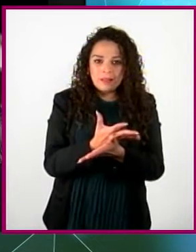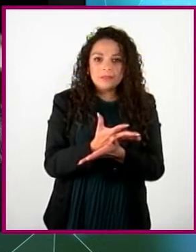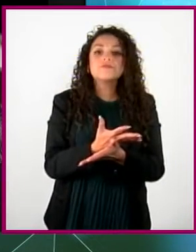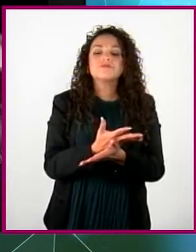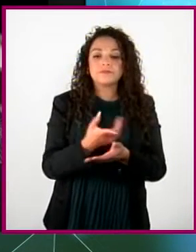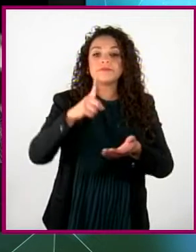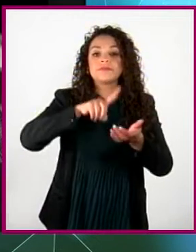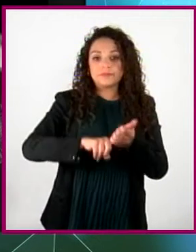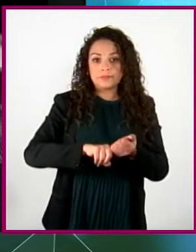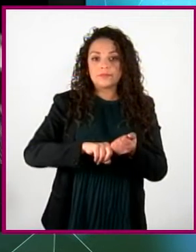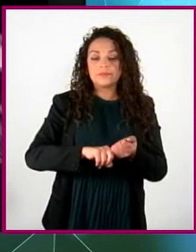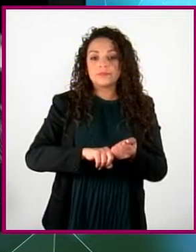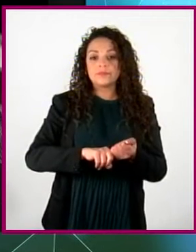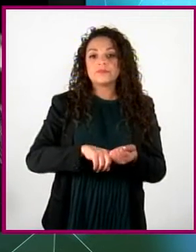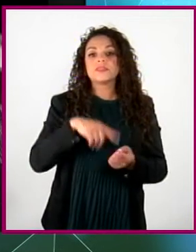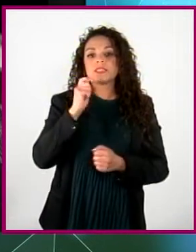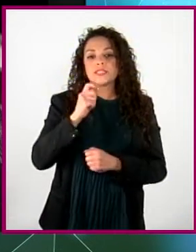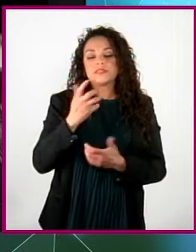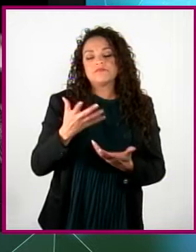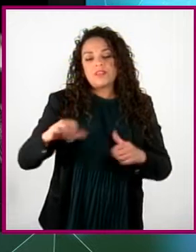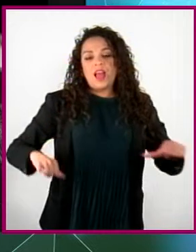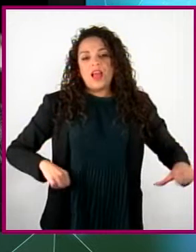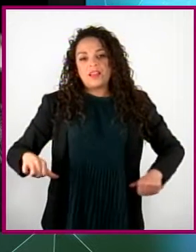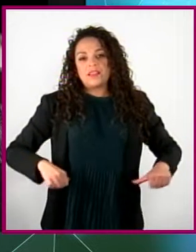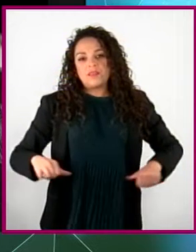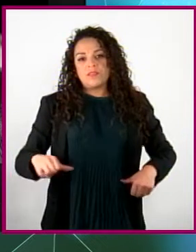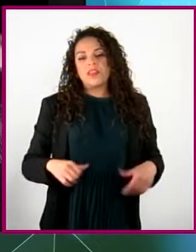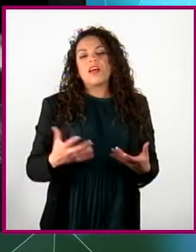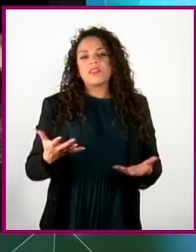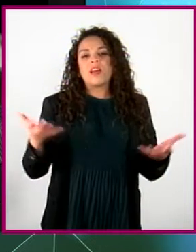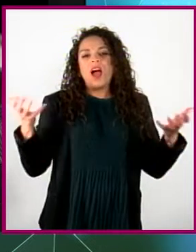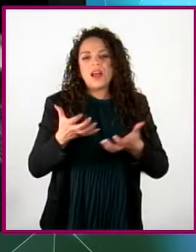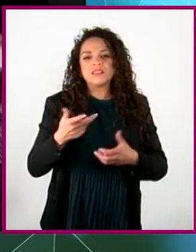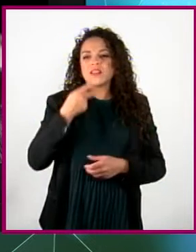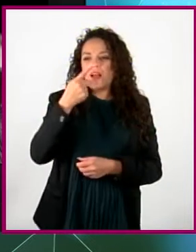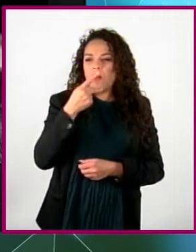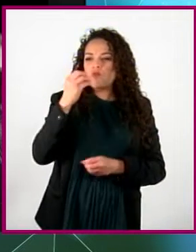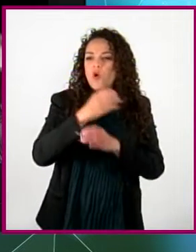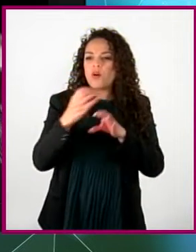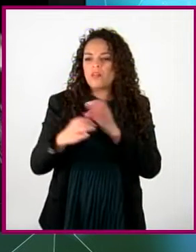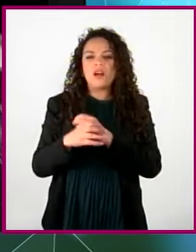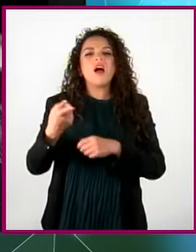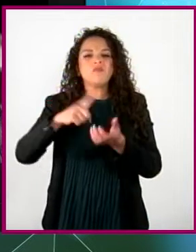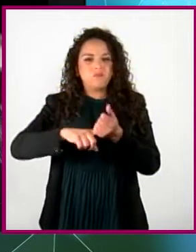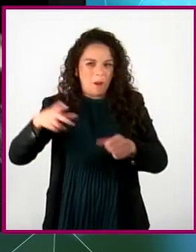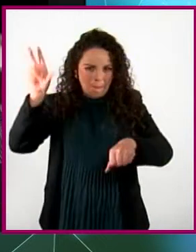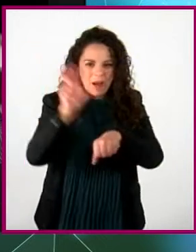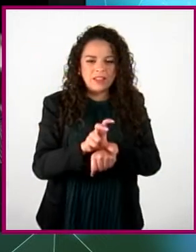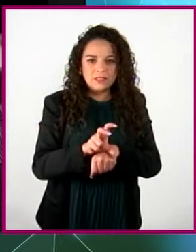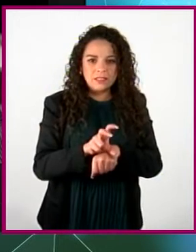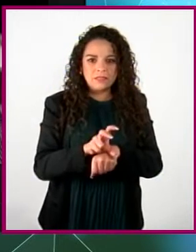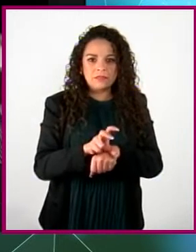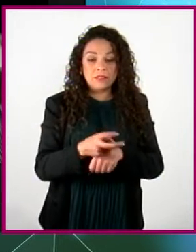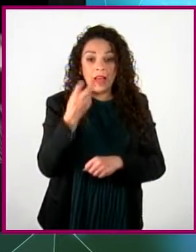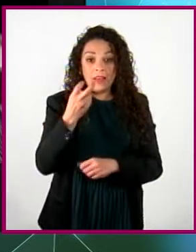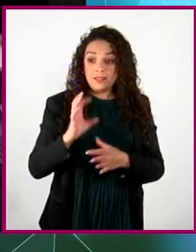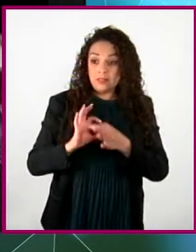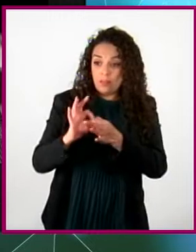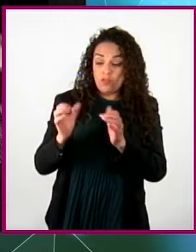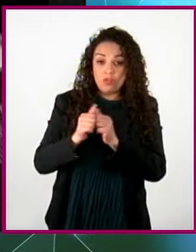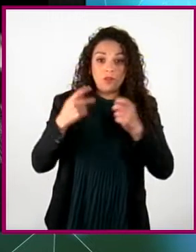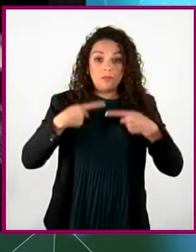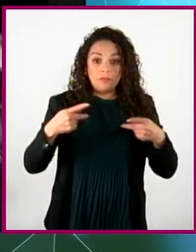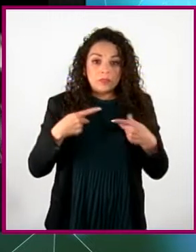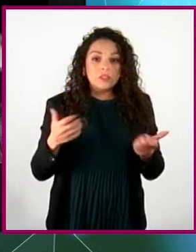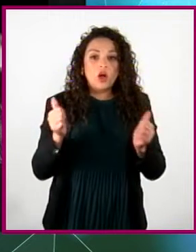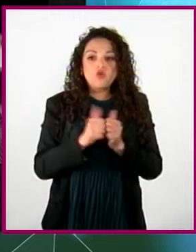generando con ello actitudes y comportamientos machistas, limitando en ello el disfrute de las relaciones interpersonales como la